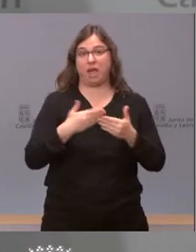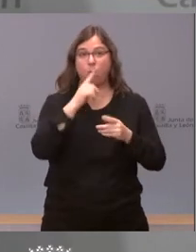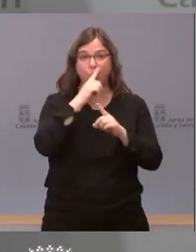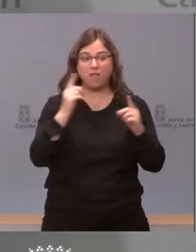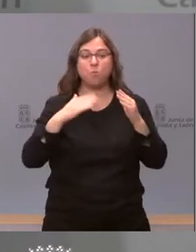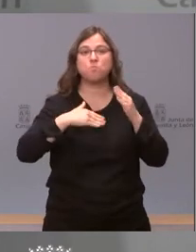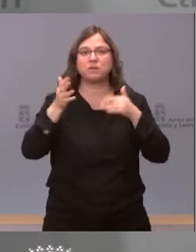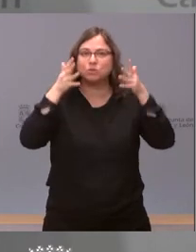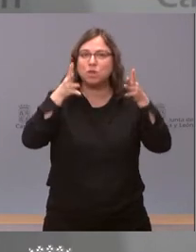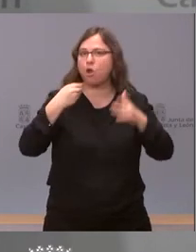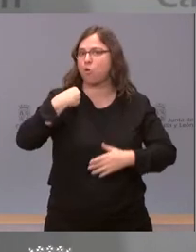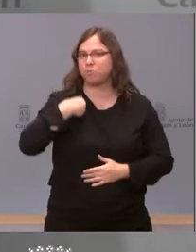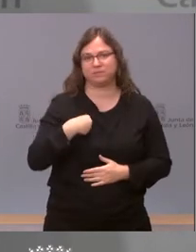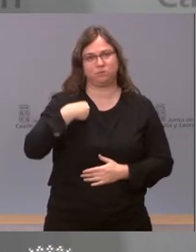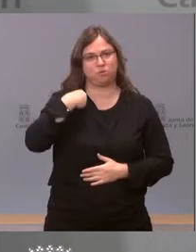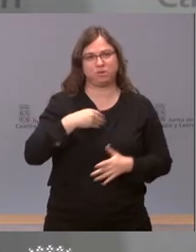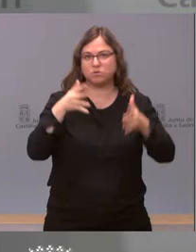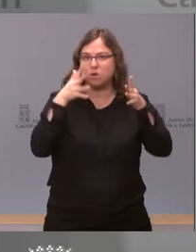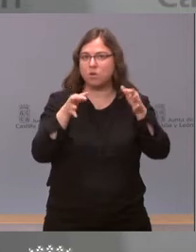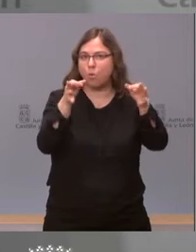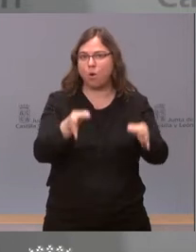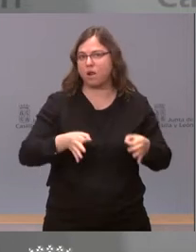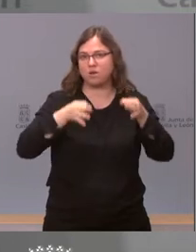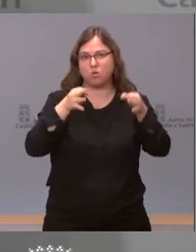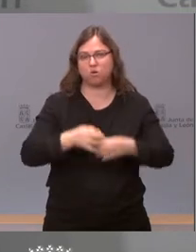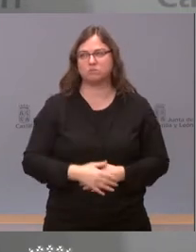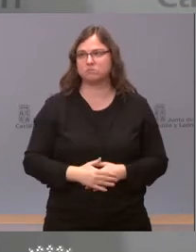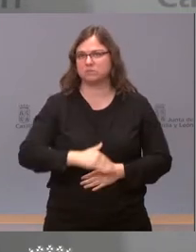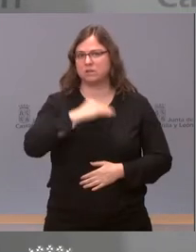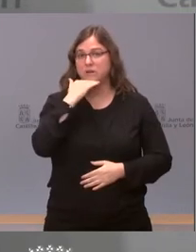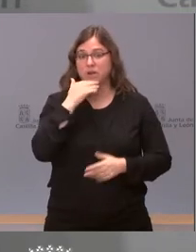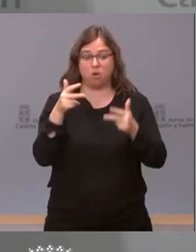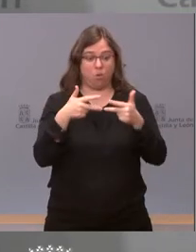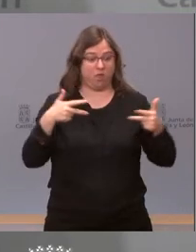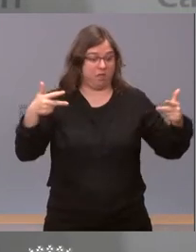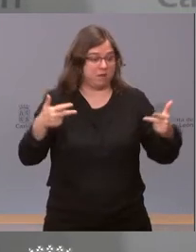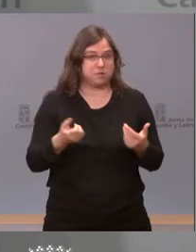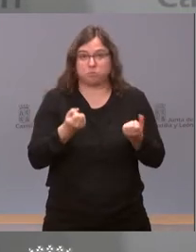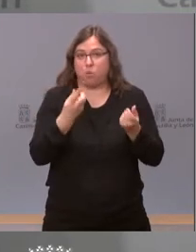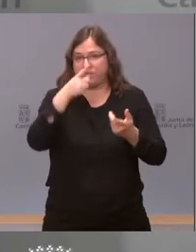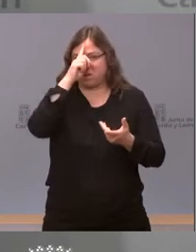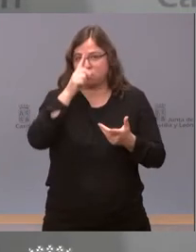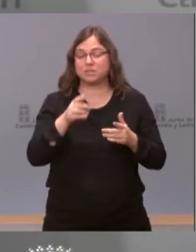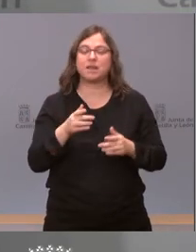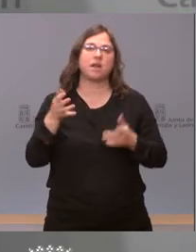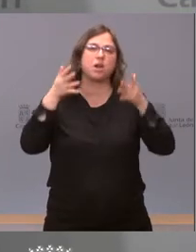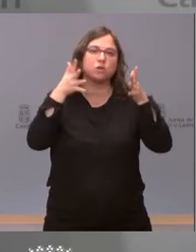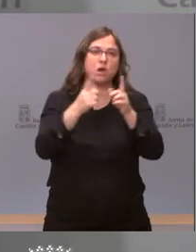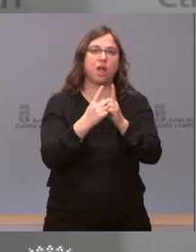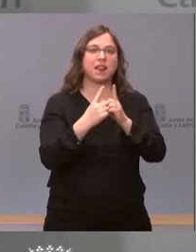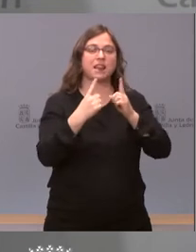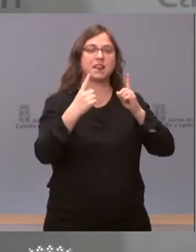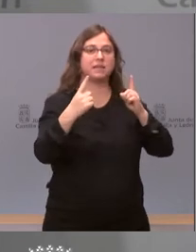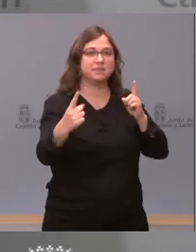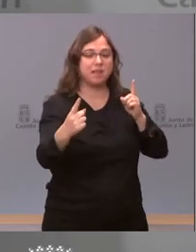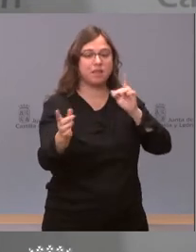mismo. Es que llevamos no sé cuántas ruedas de prensa recomendando lo mismo. Distancia, limitar el